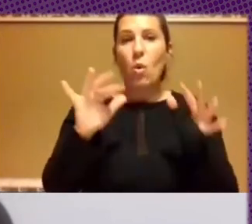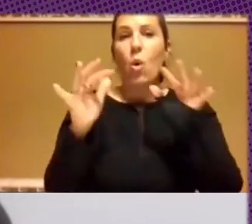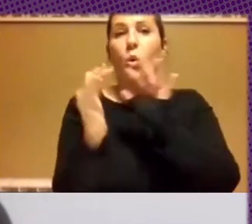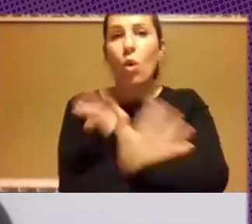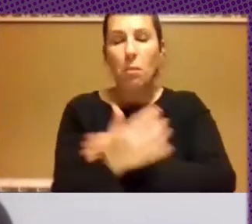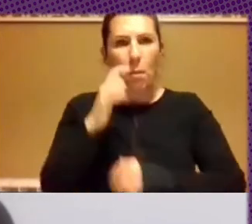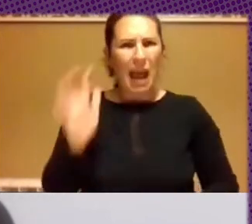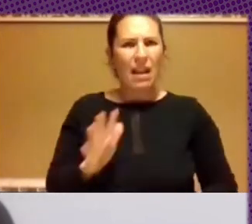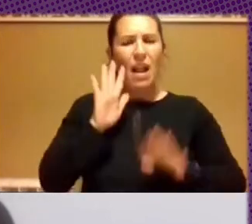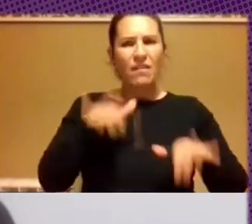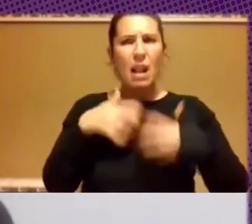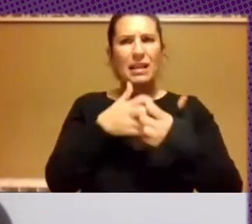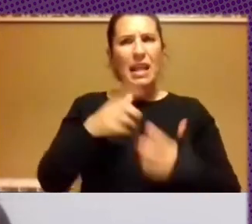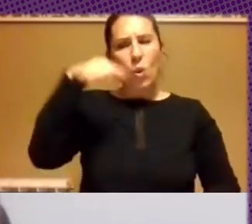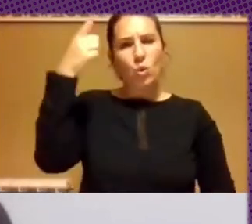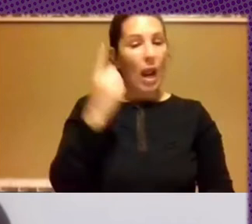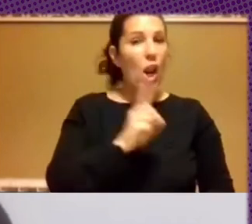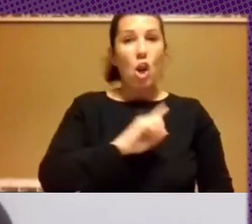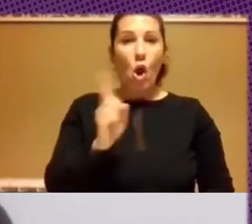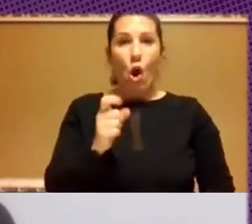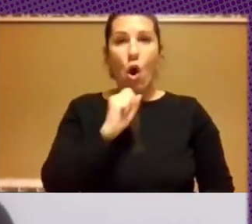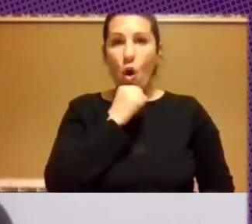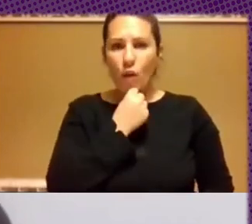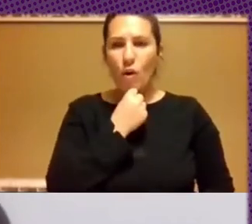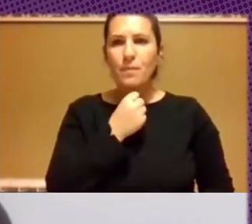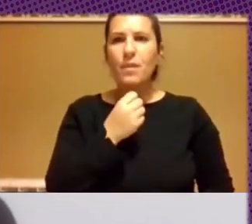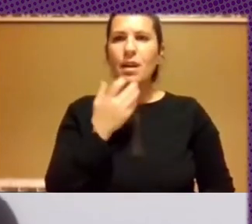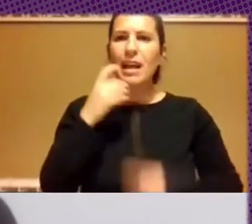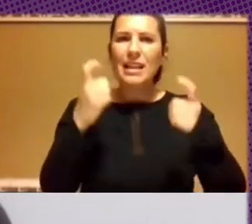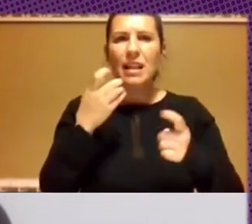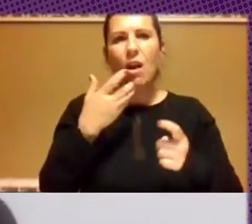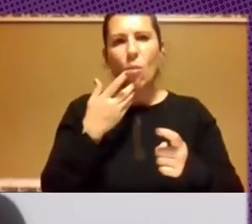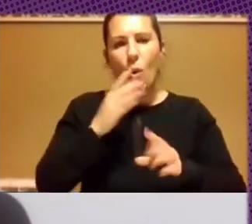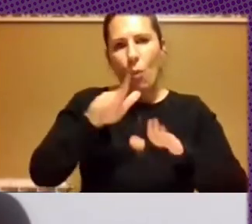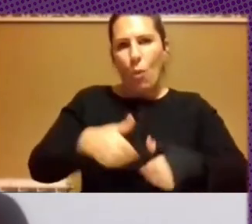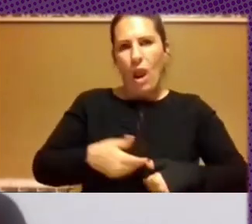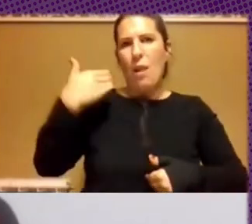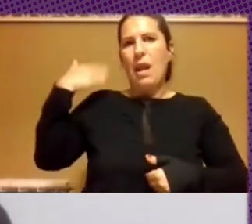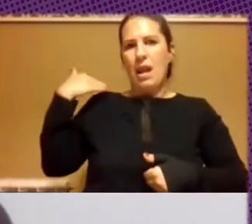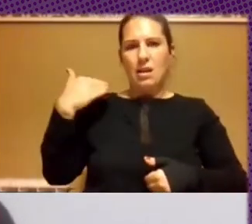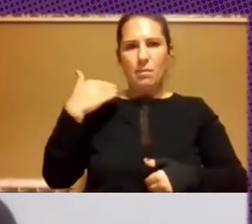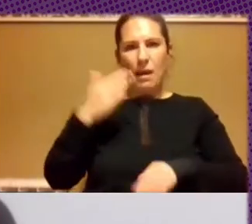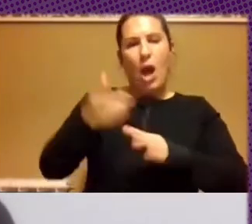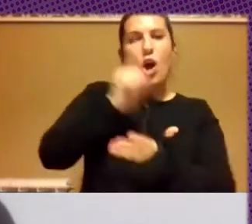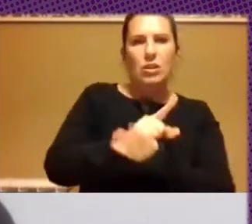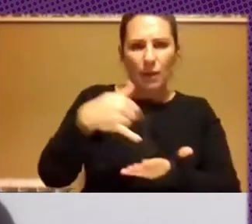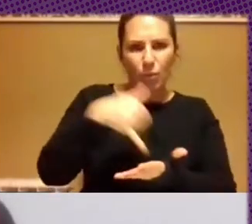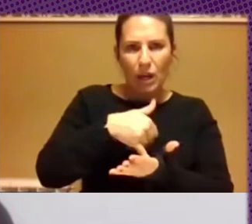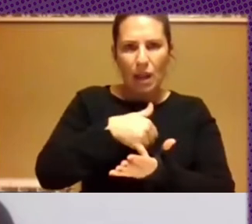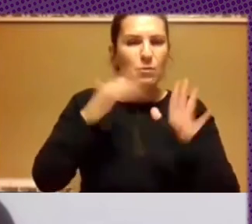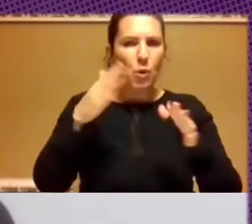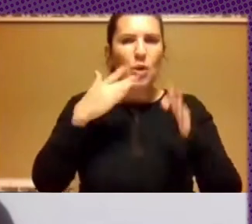batalla cultural, no de odio, intenta volvernos hacia el pasado y que vuelvan a ser vulnerables. Pero bueno, seguro que Glenn